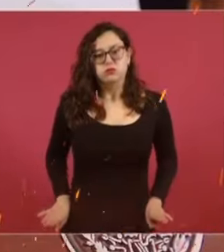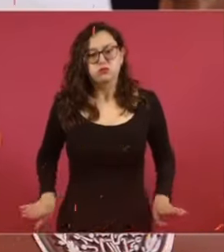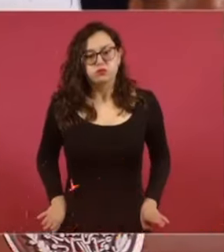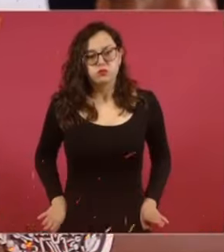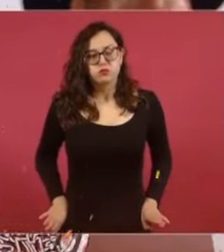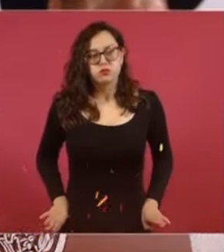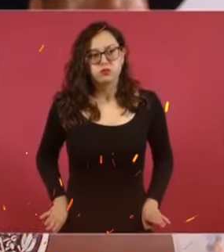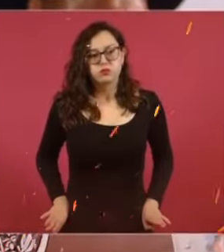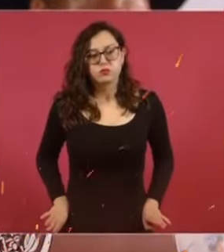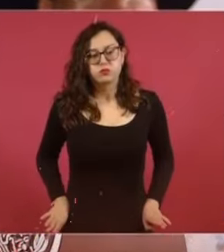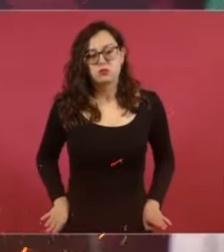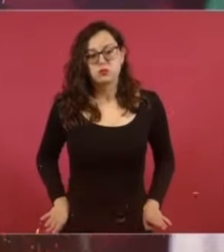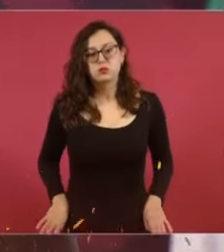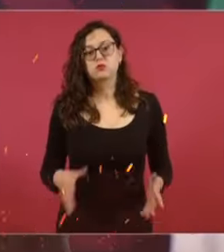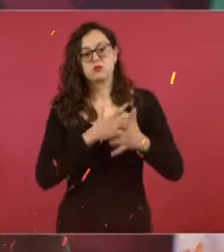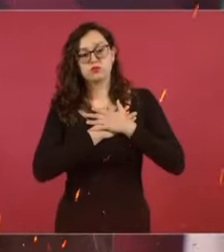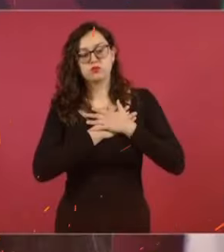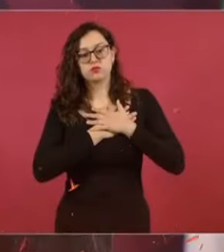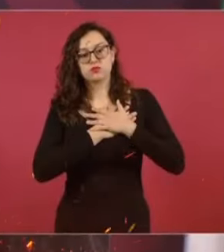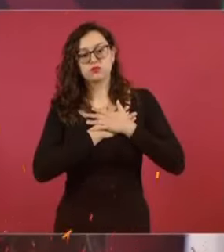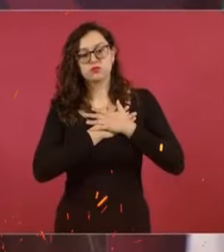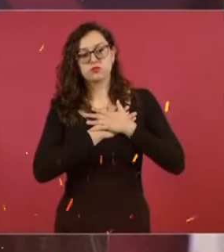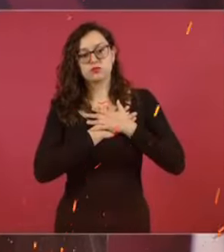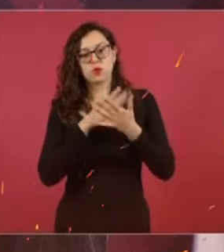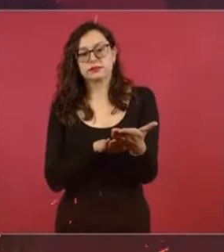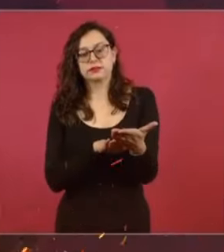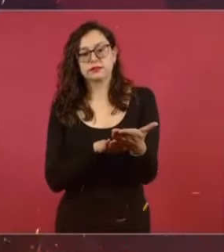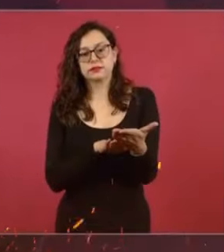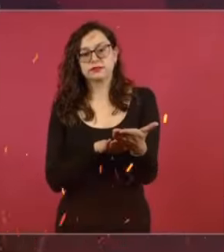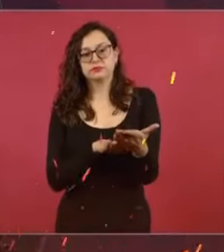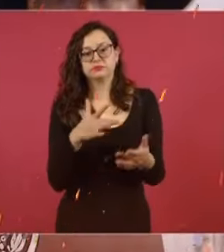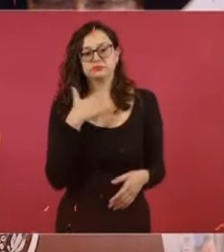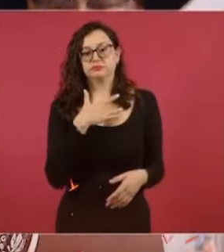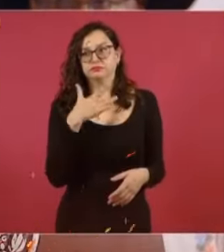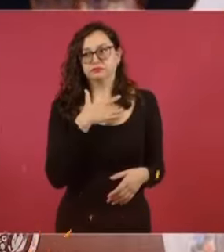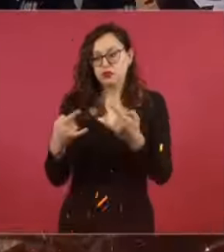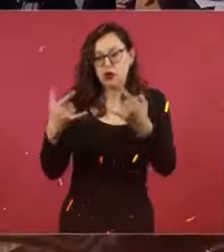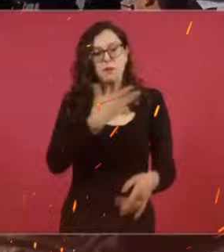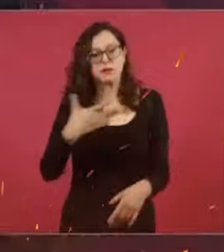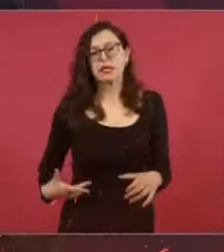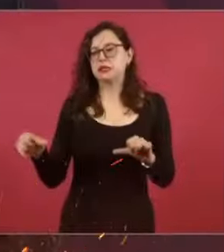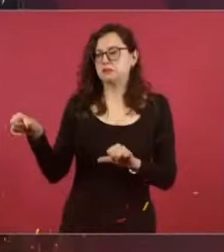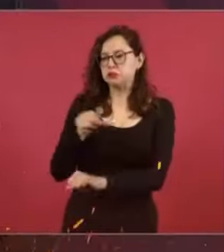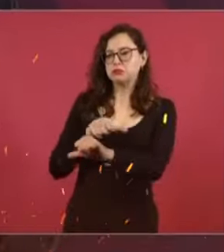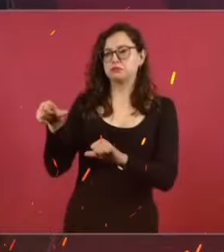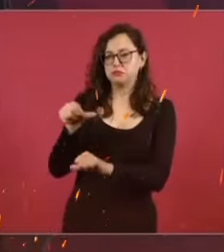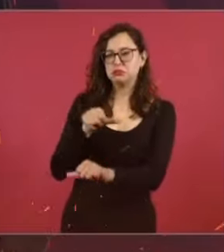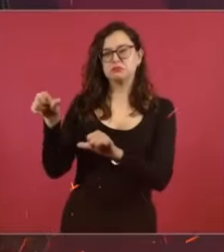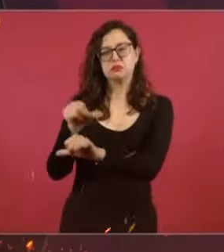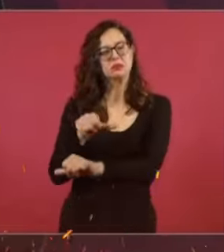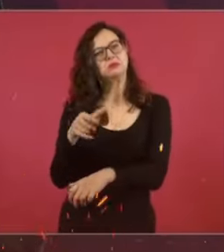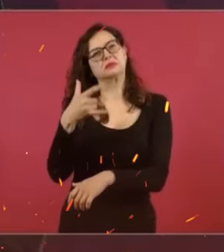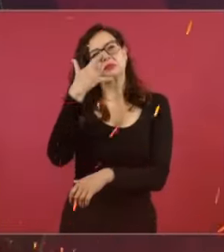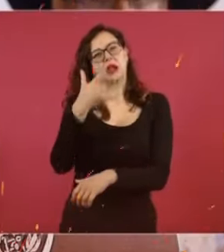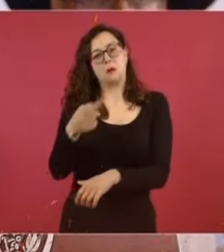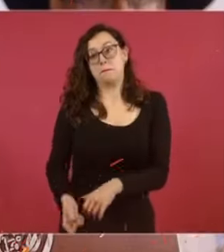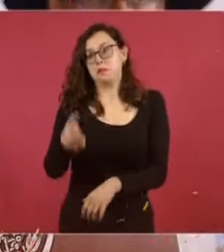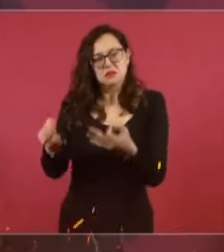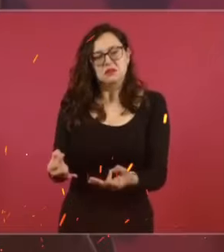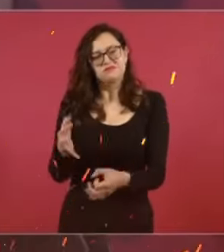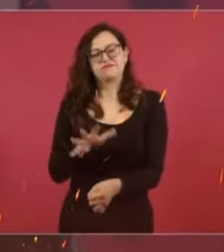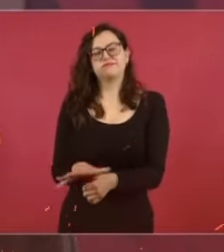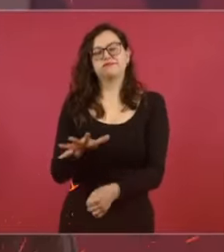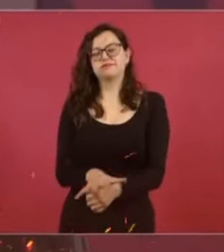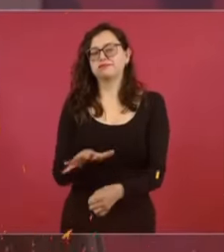de amor, de humildad, de buenos sentimientos. En personal les digo, me siento muy